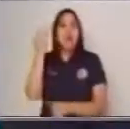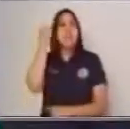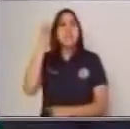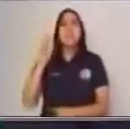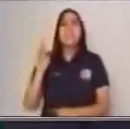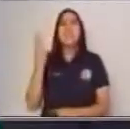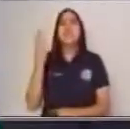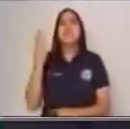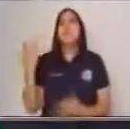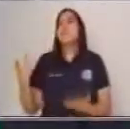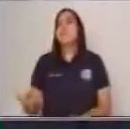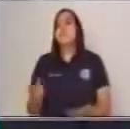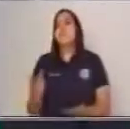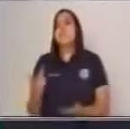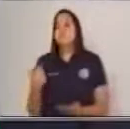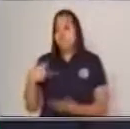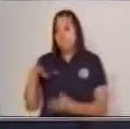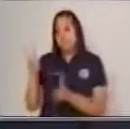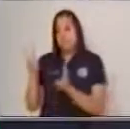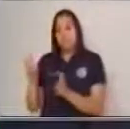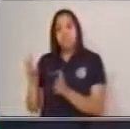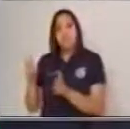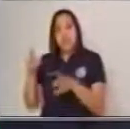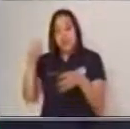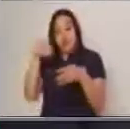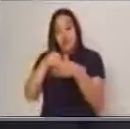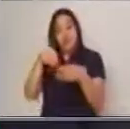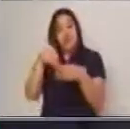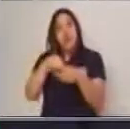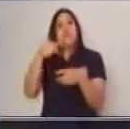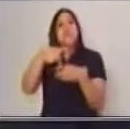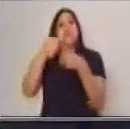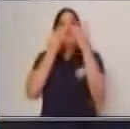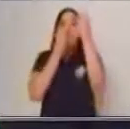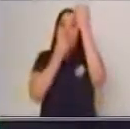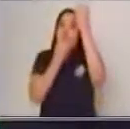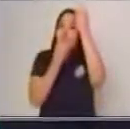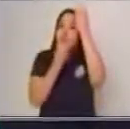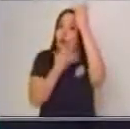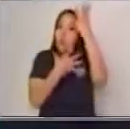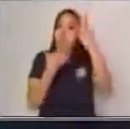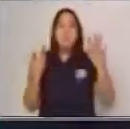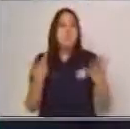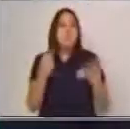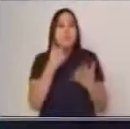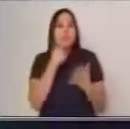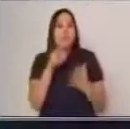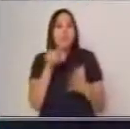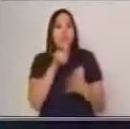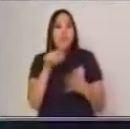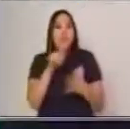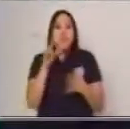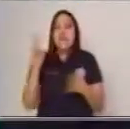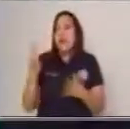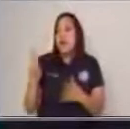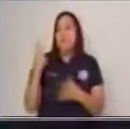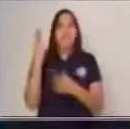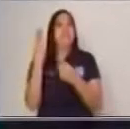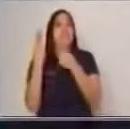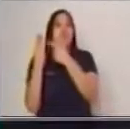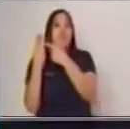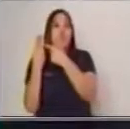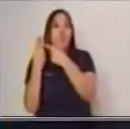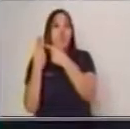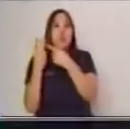ideas secundarias van a contener una información, como su misma palabra lo dice, secundaria o